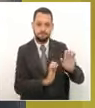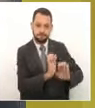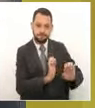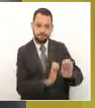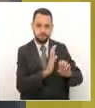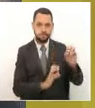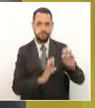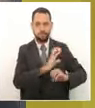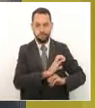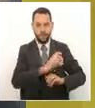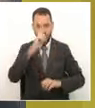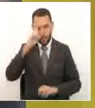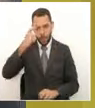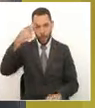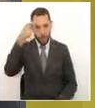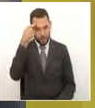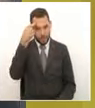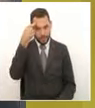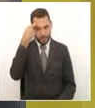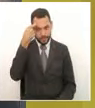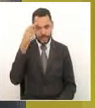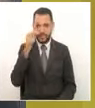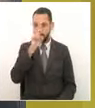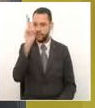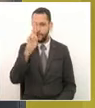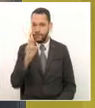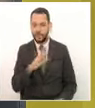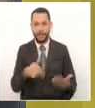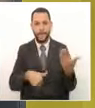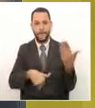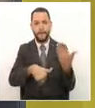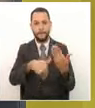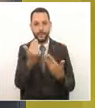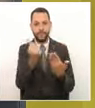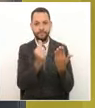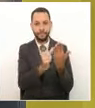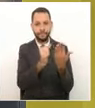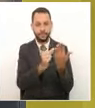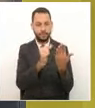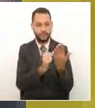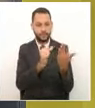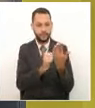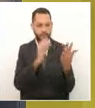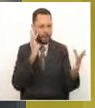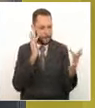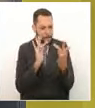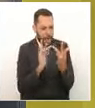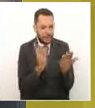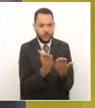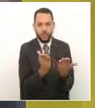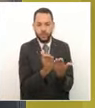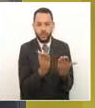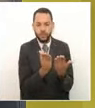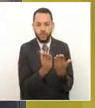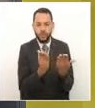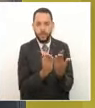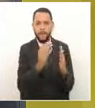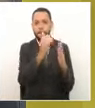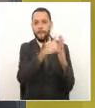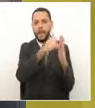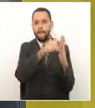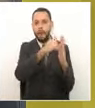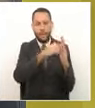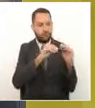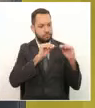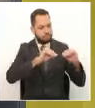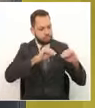la administración departamental implementó el programa En Sintonía con la Educación, una estrategia pedagógica que tiene como propósito